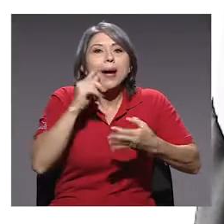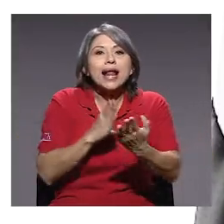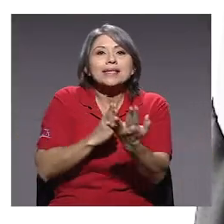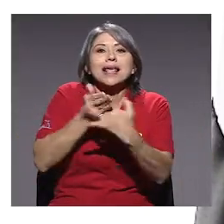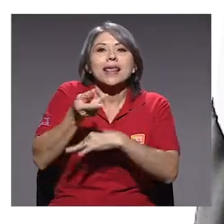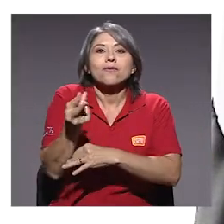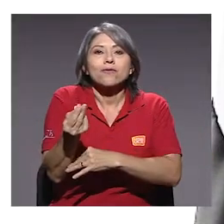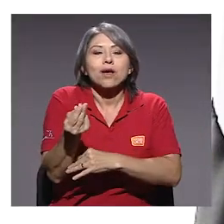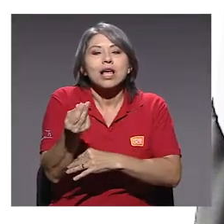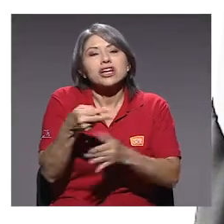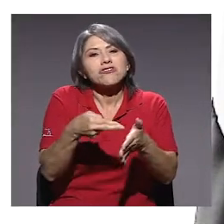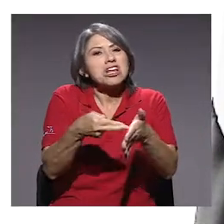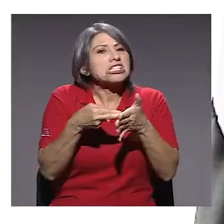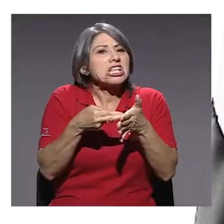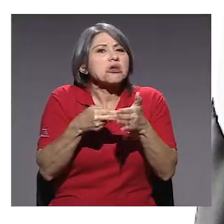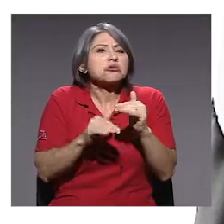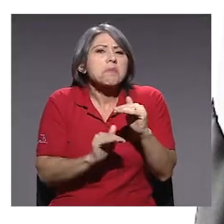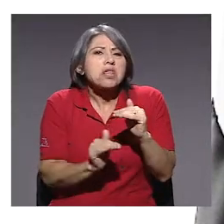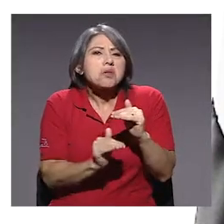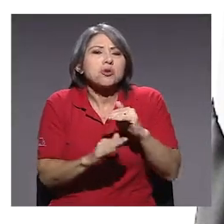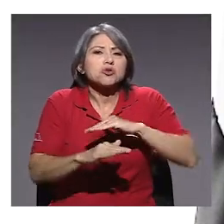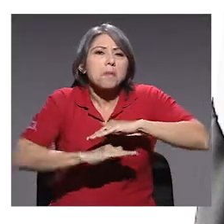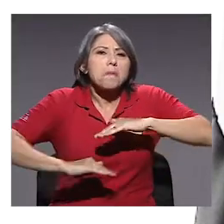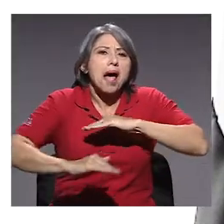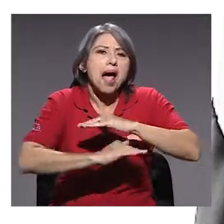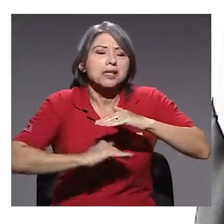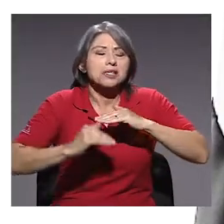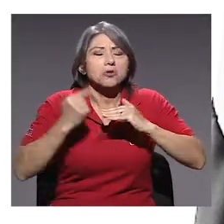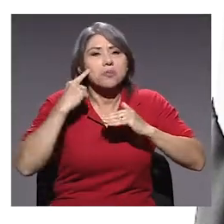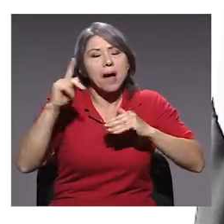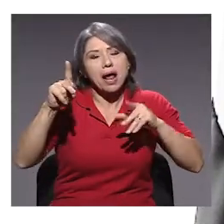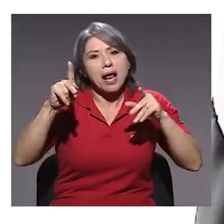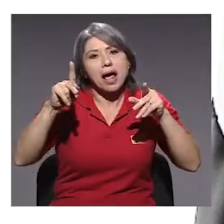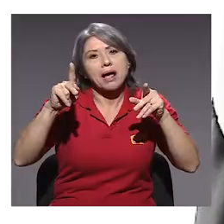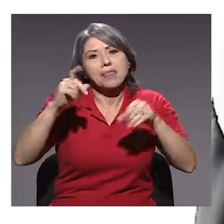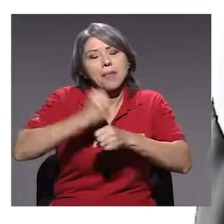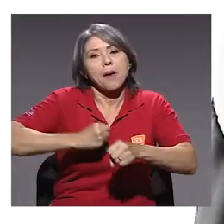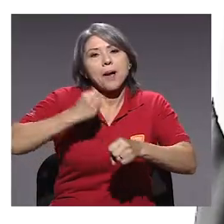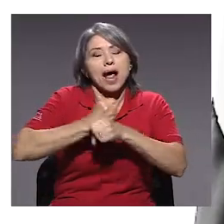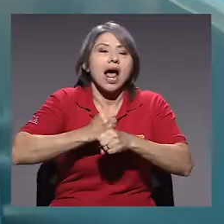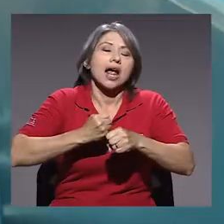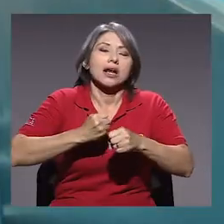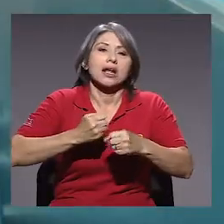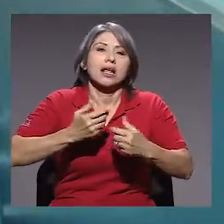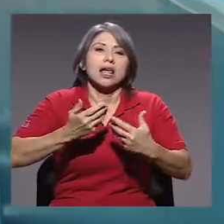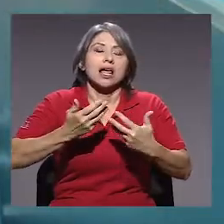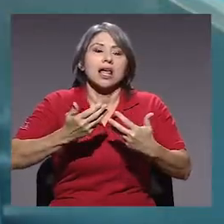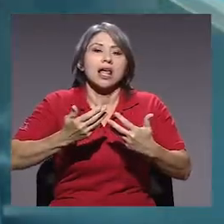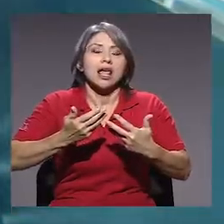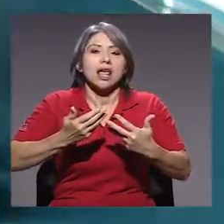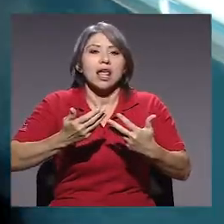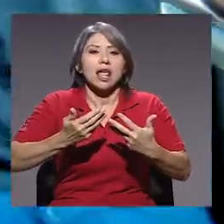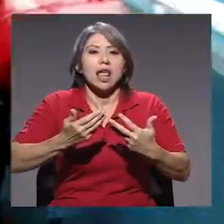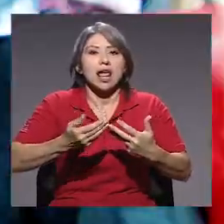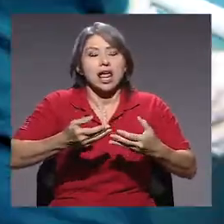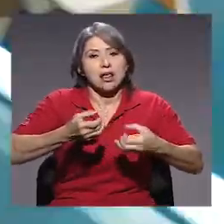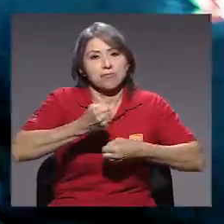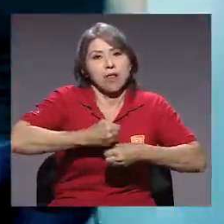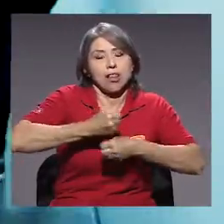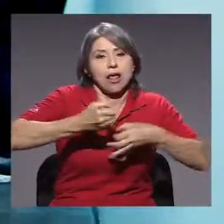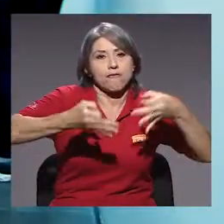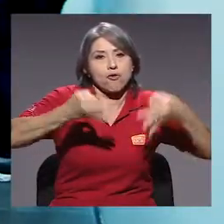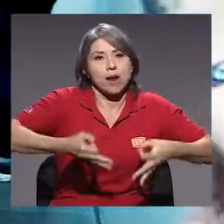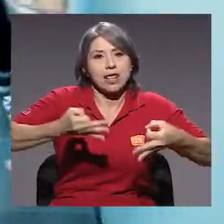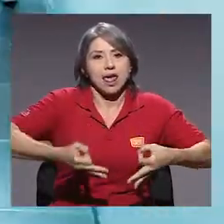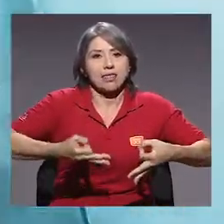requisitos mínimos y básicos, básicos, básicos que una persona tiene que tener para trabajar en el marco o operar en el marco de la